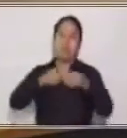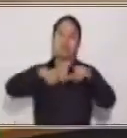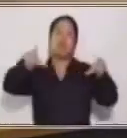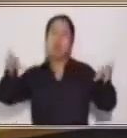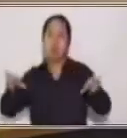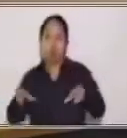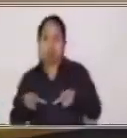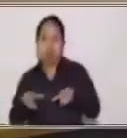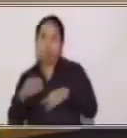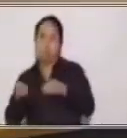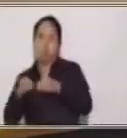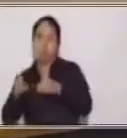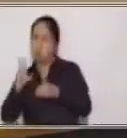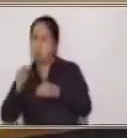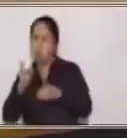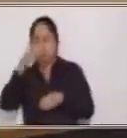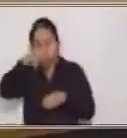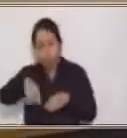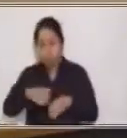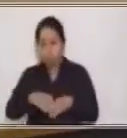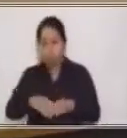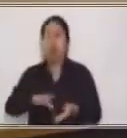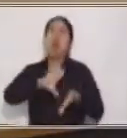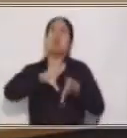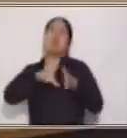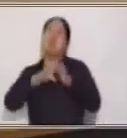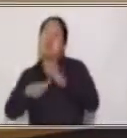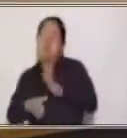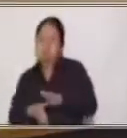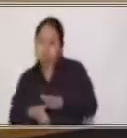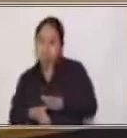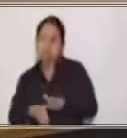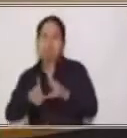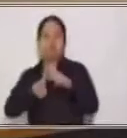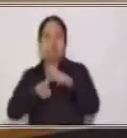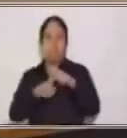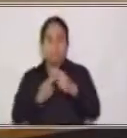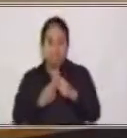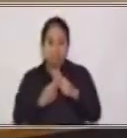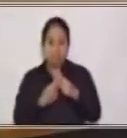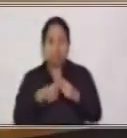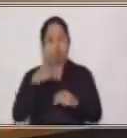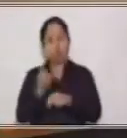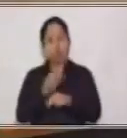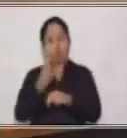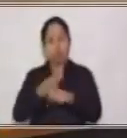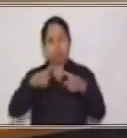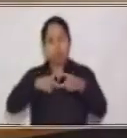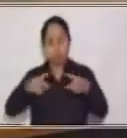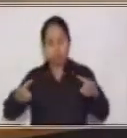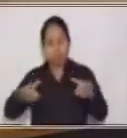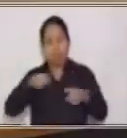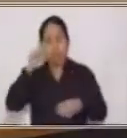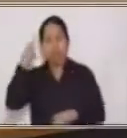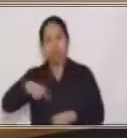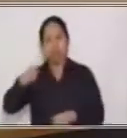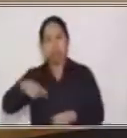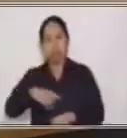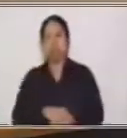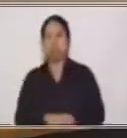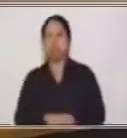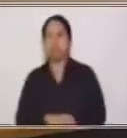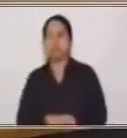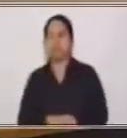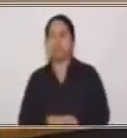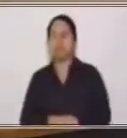después es cuando ya surge entonces el Quetzal. Muy bien, sigamos aprendiendo. ¿Qué